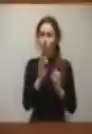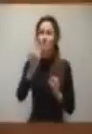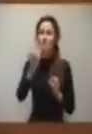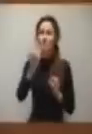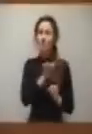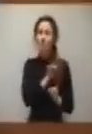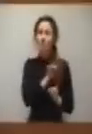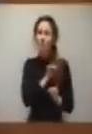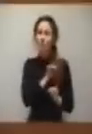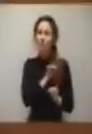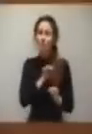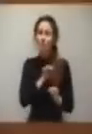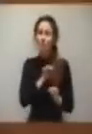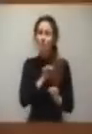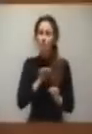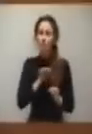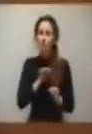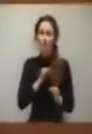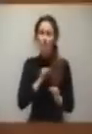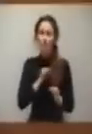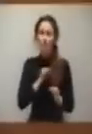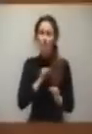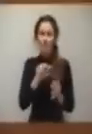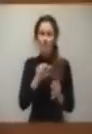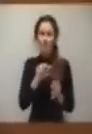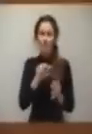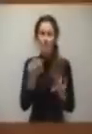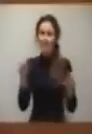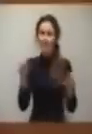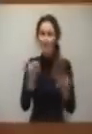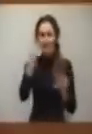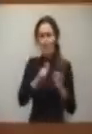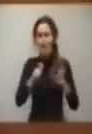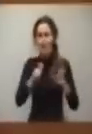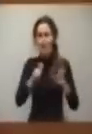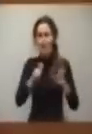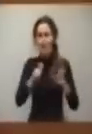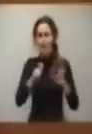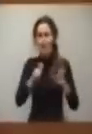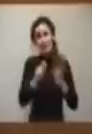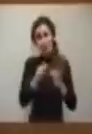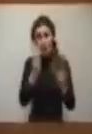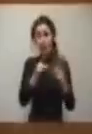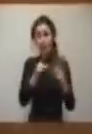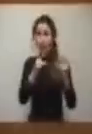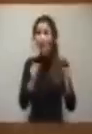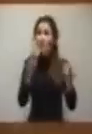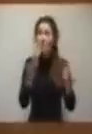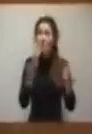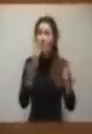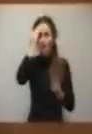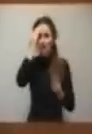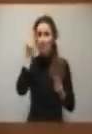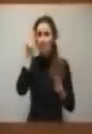y desde la evaluación del contexto del conjunto de comunidades autónomas. Y, por lo tanto, hablaremos de redimensionamiento. Y creemos que eso, efectivamente, hay que